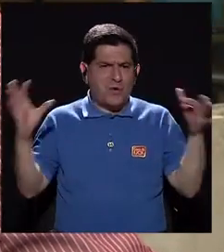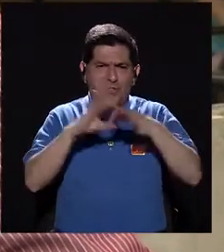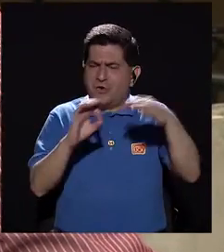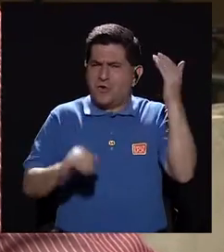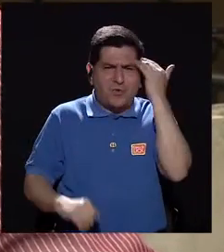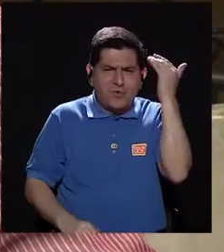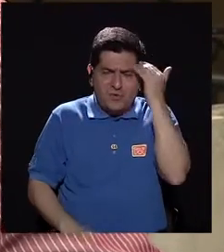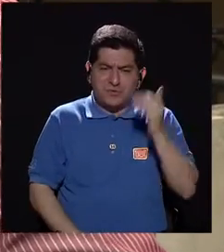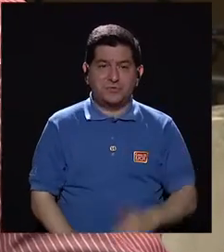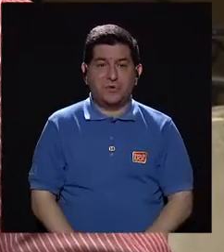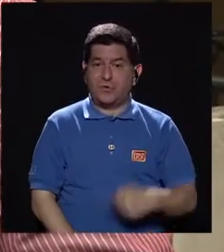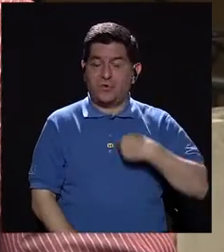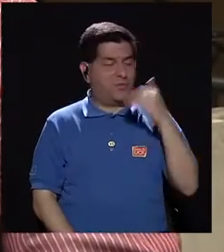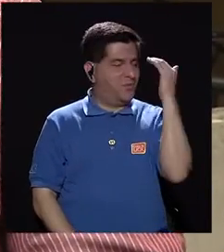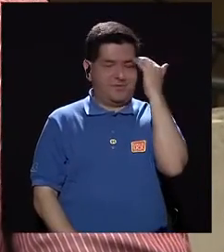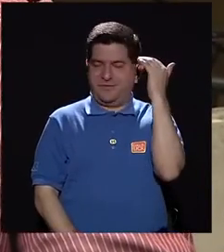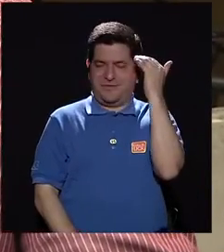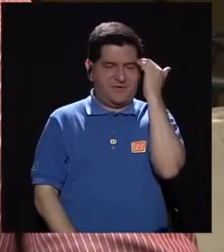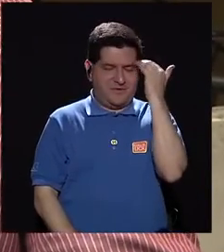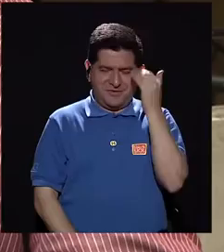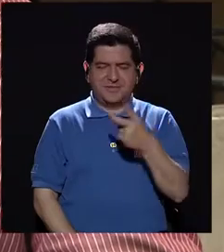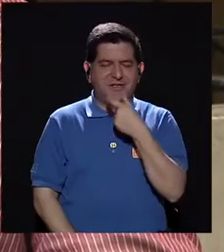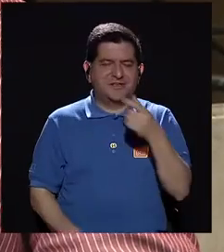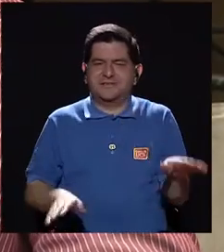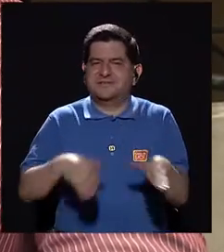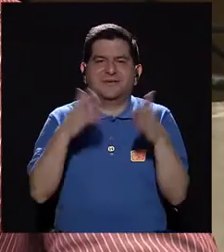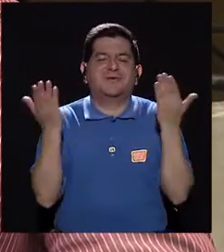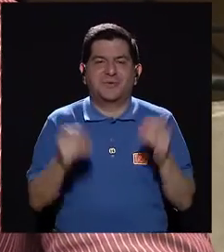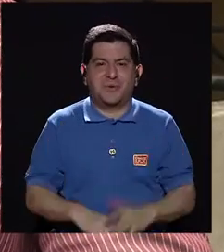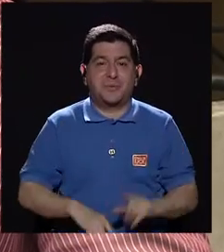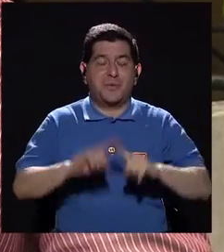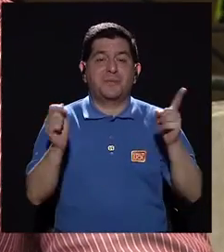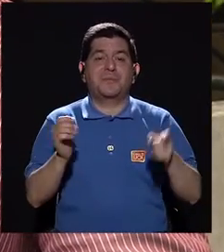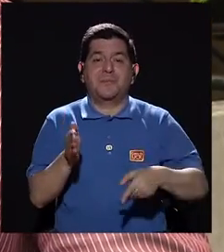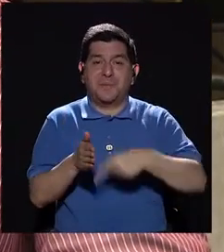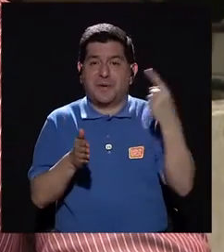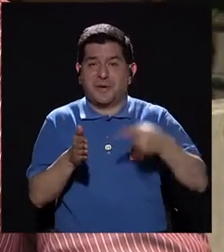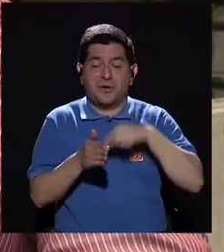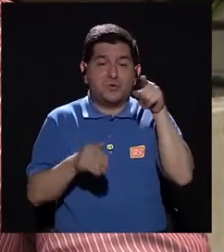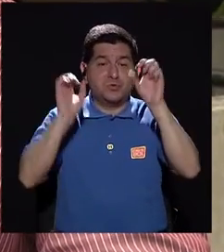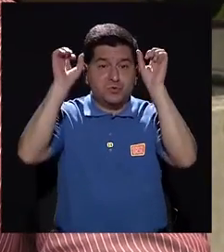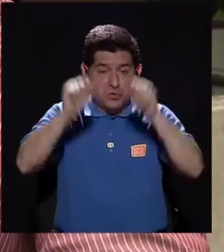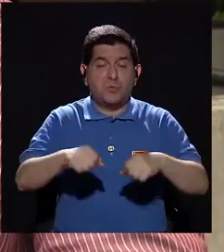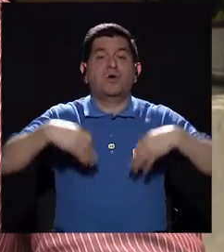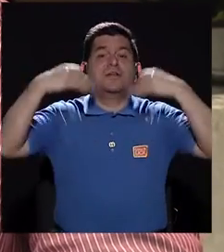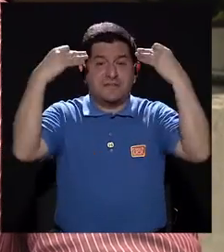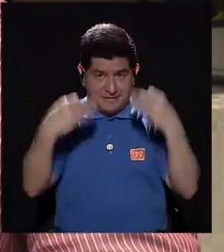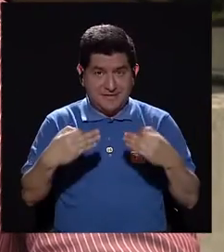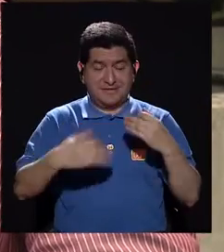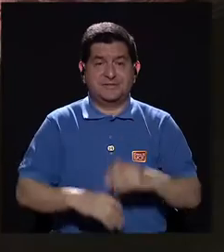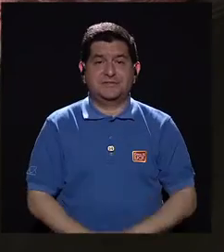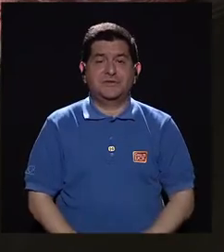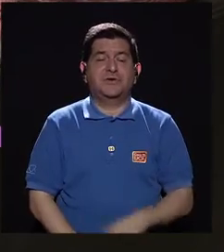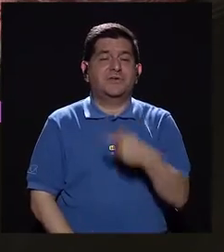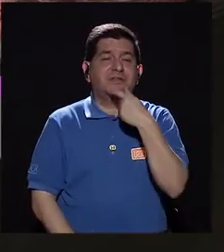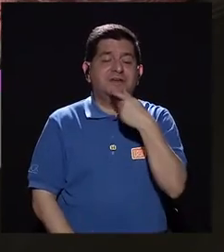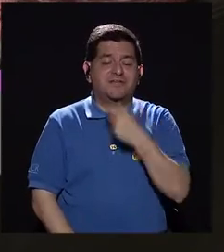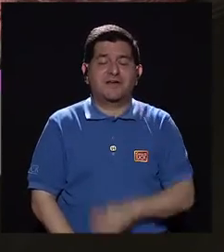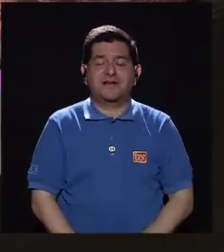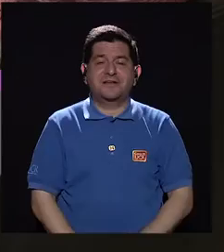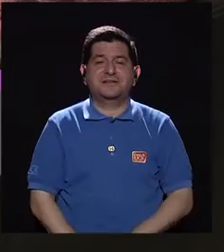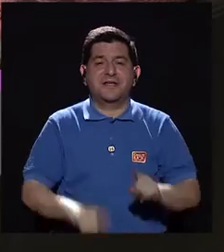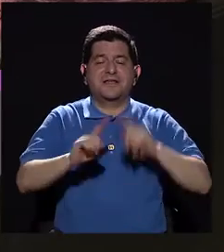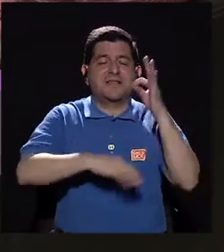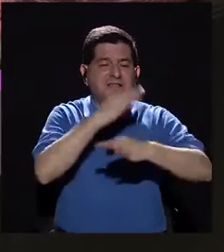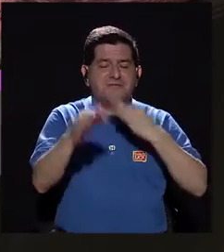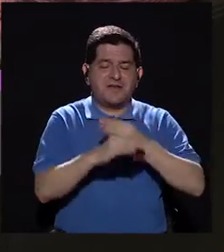conexión cognitivamente. Uno no tiene conciencia de con qué se ríe, pero en algún momento usted puede tomar la decisión de reírse